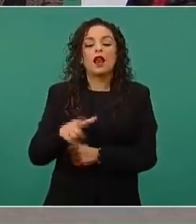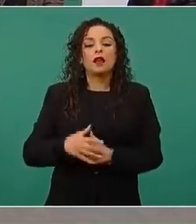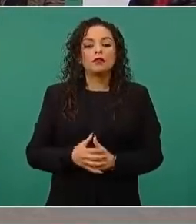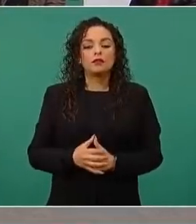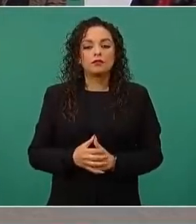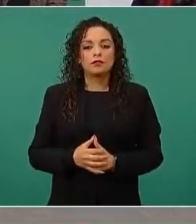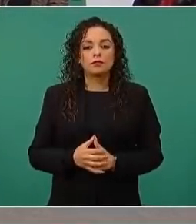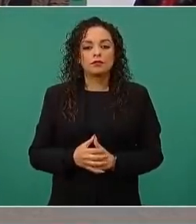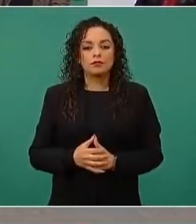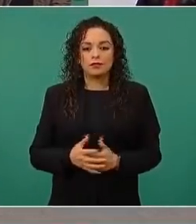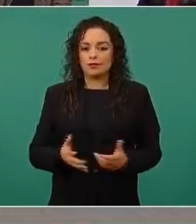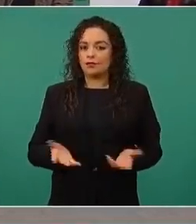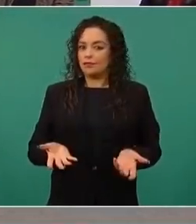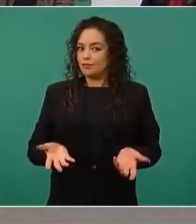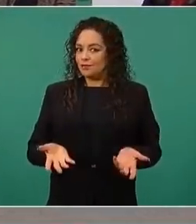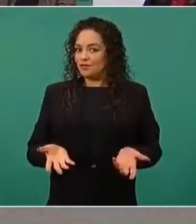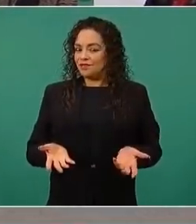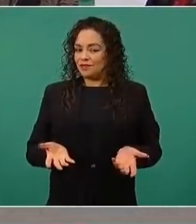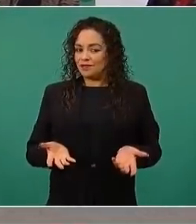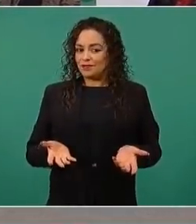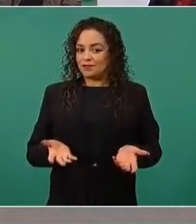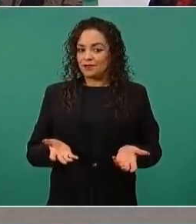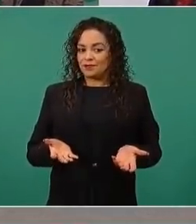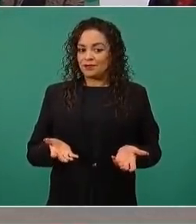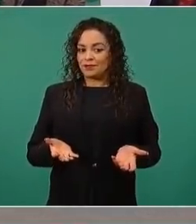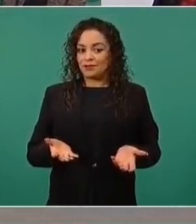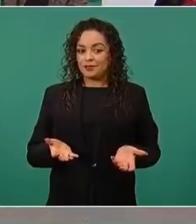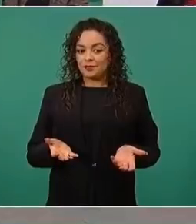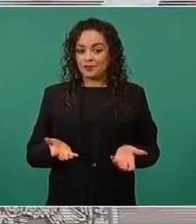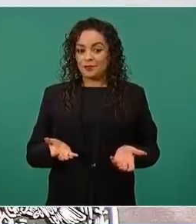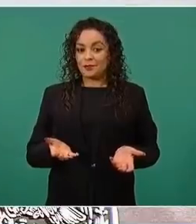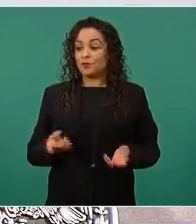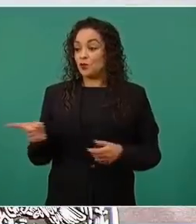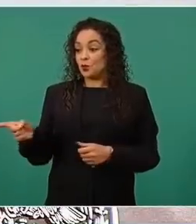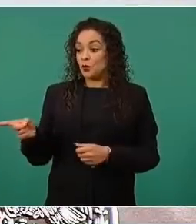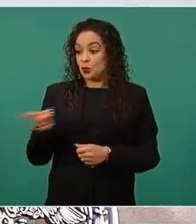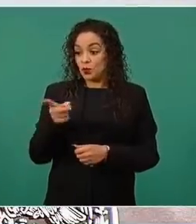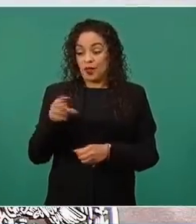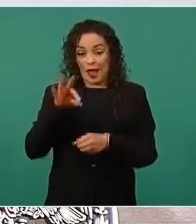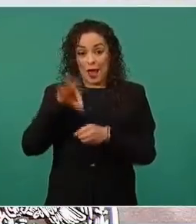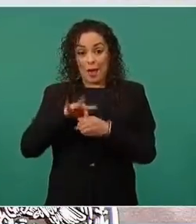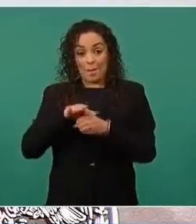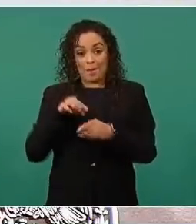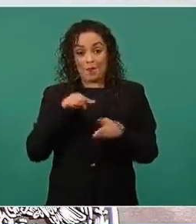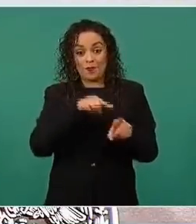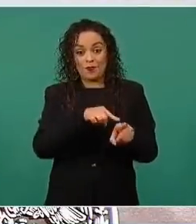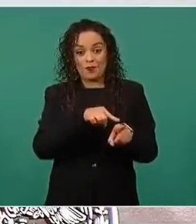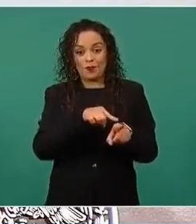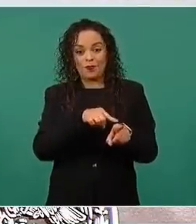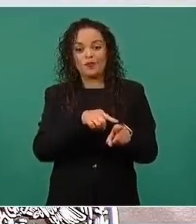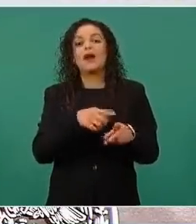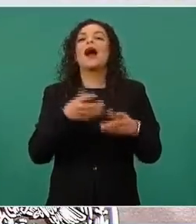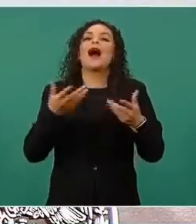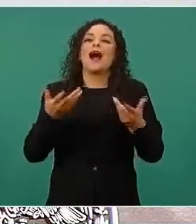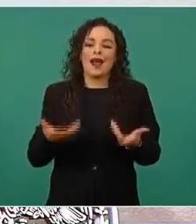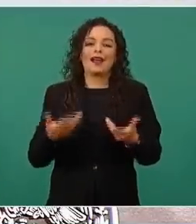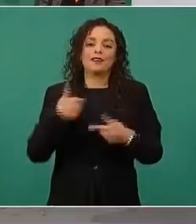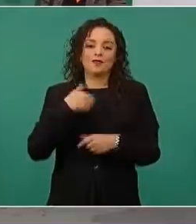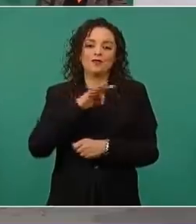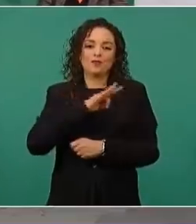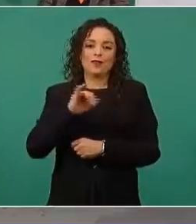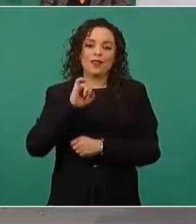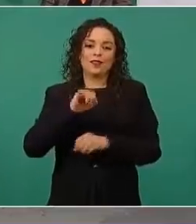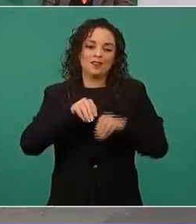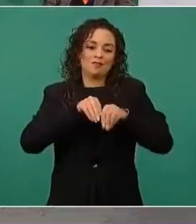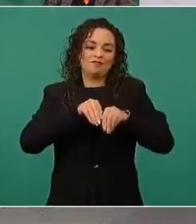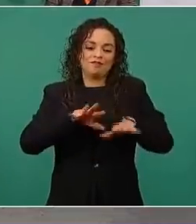con los votos de ustedes para la fiscal saco la reforma.